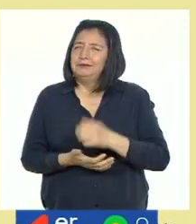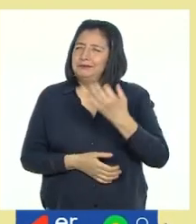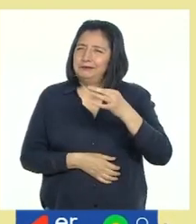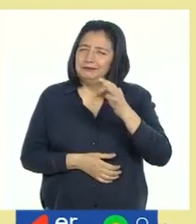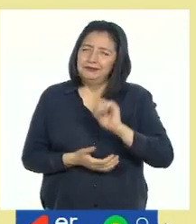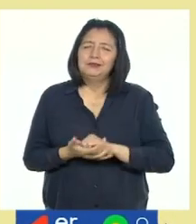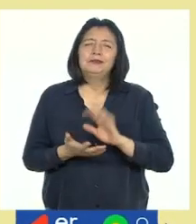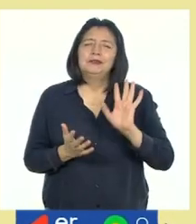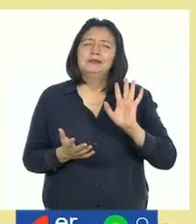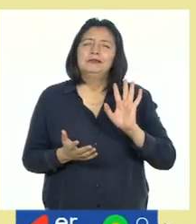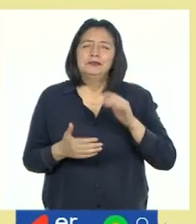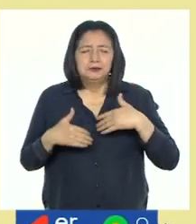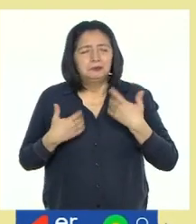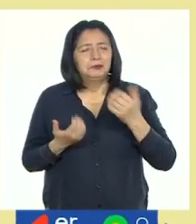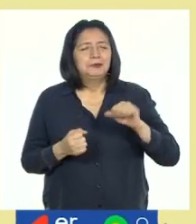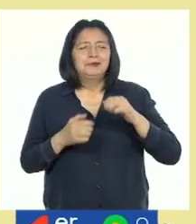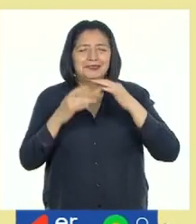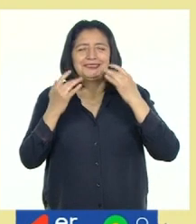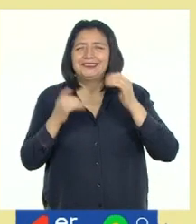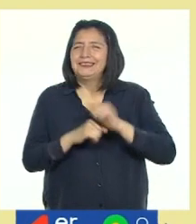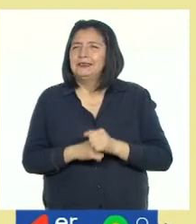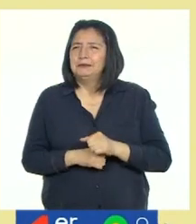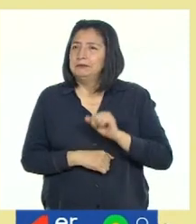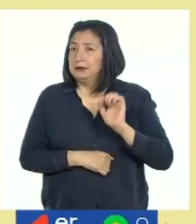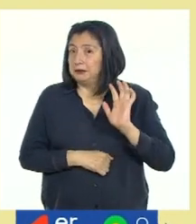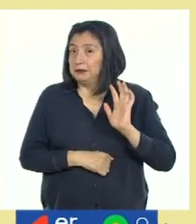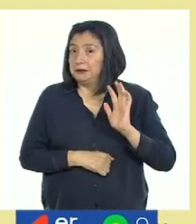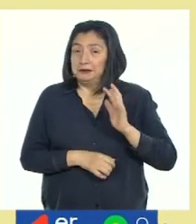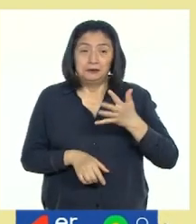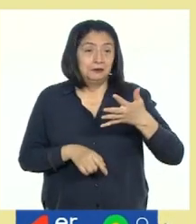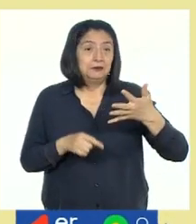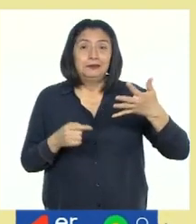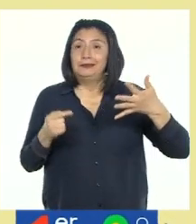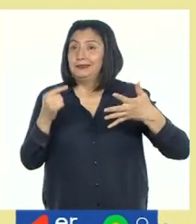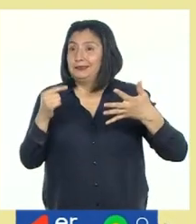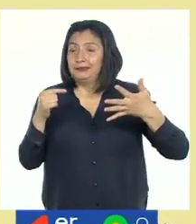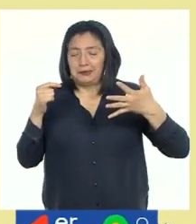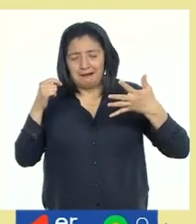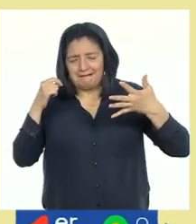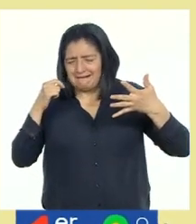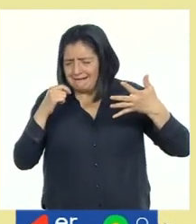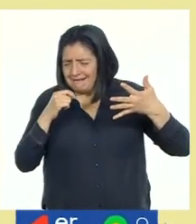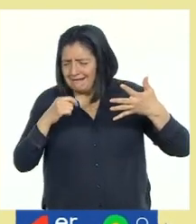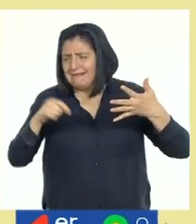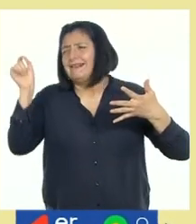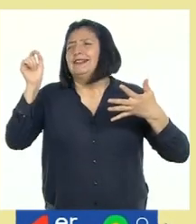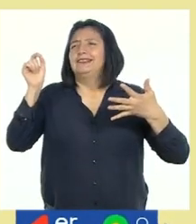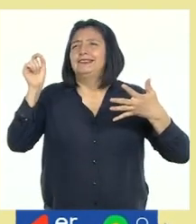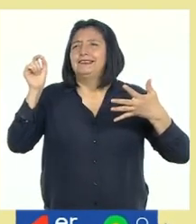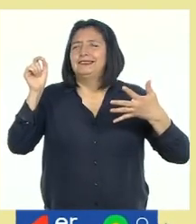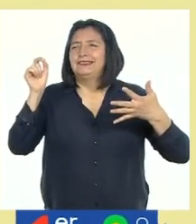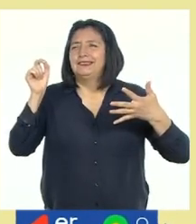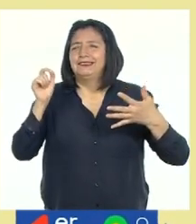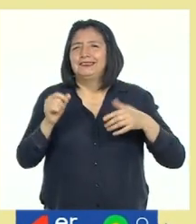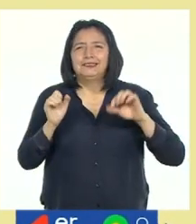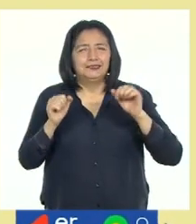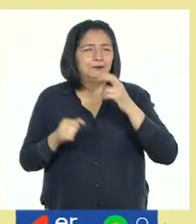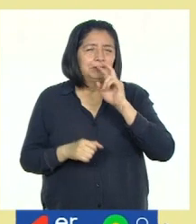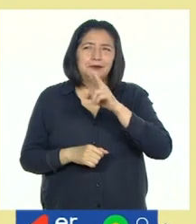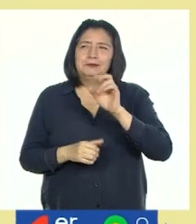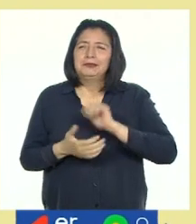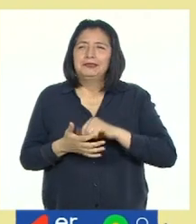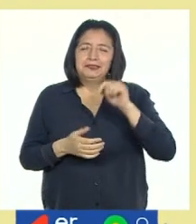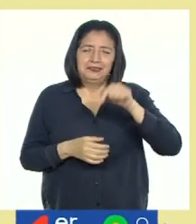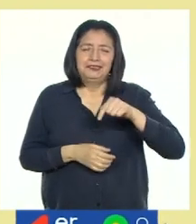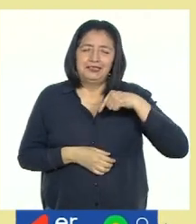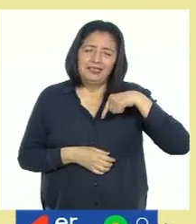siempre hay algo de lo que podemos reír. Vamos a poner aquí un check enorme que se pueda ver